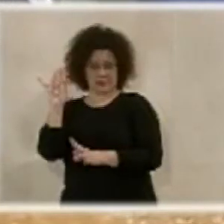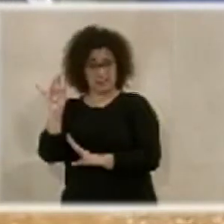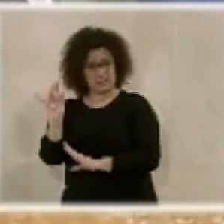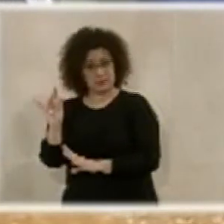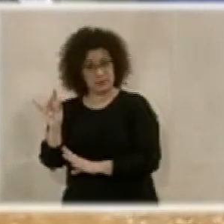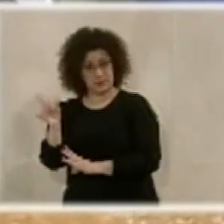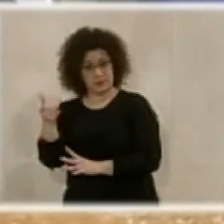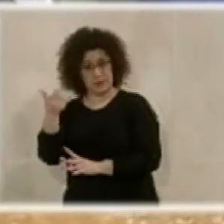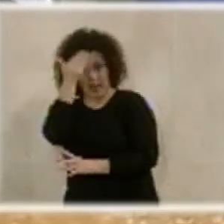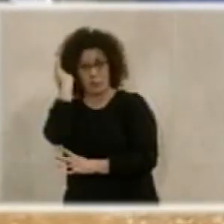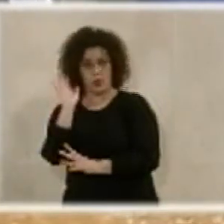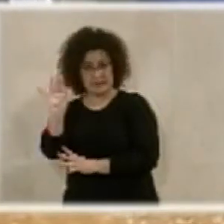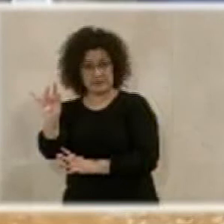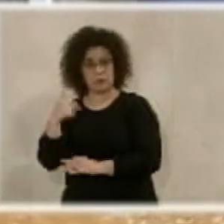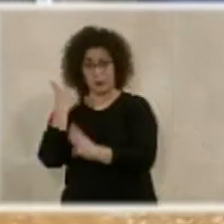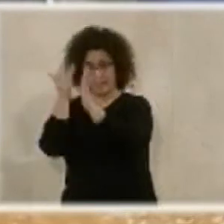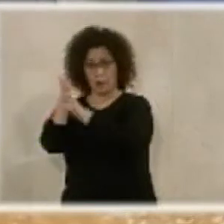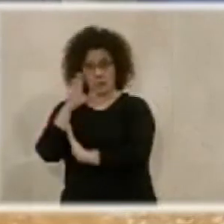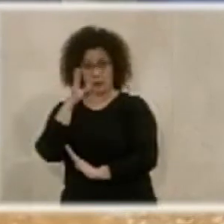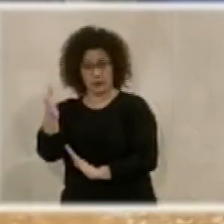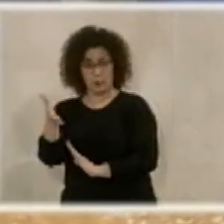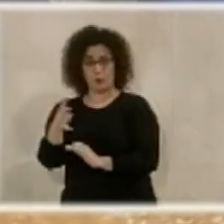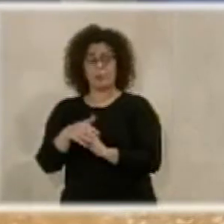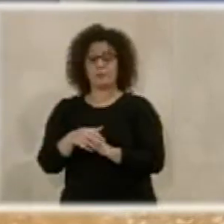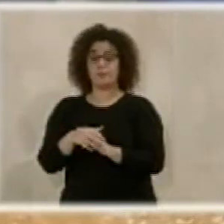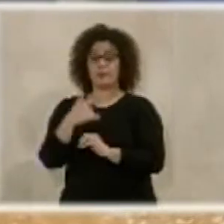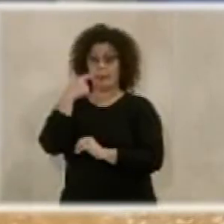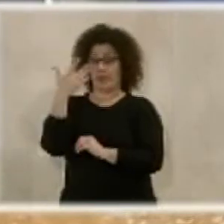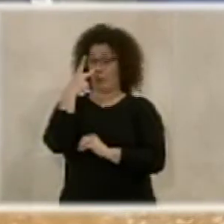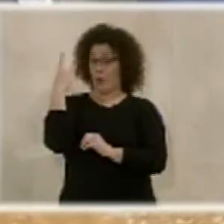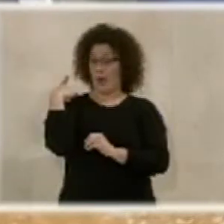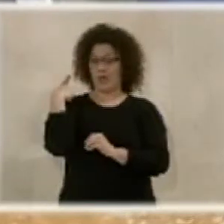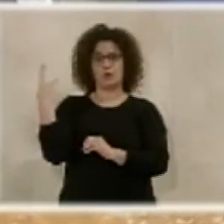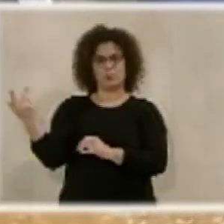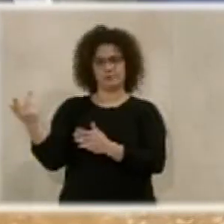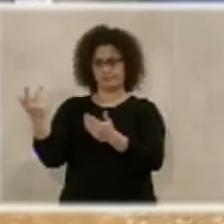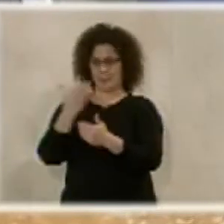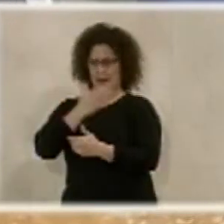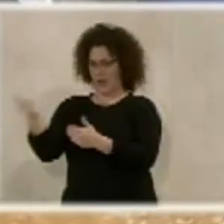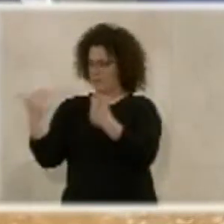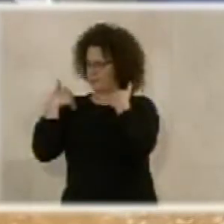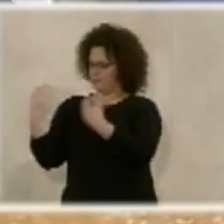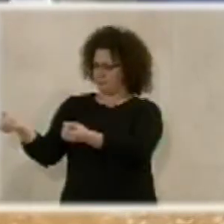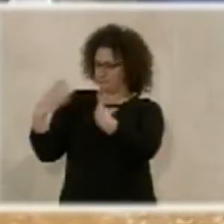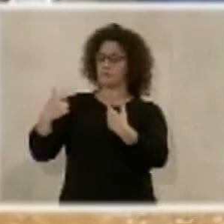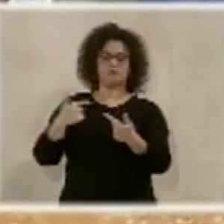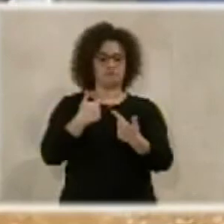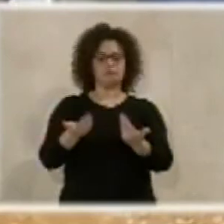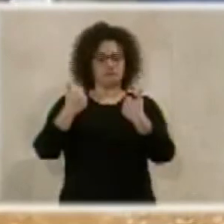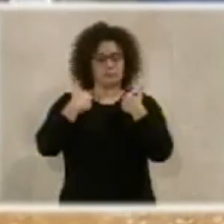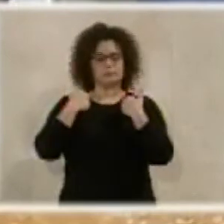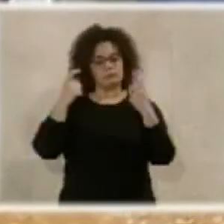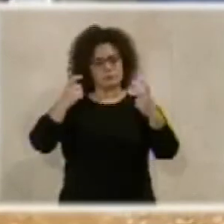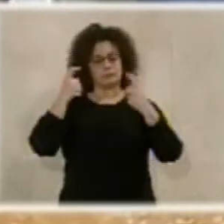señor Cazorla, le voy a explicar por qué. Mire usted, le he dicho que hace dos años yo recibí el encargo del señor alcalde de que fuésemos